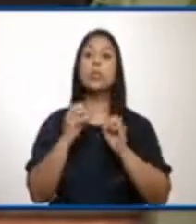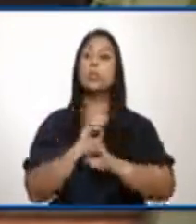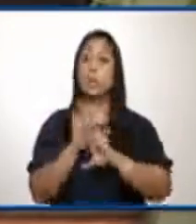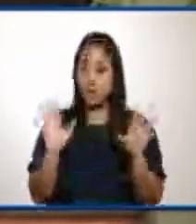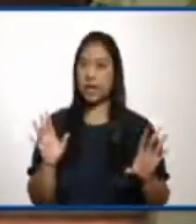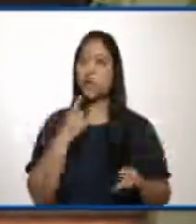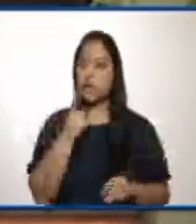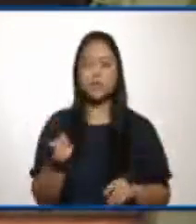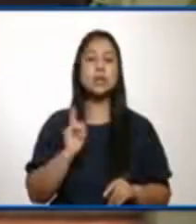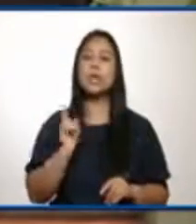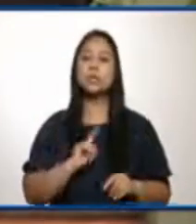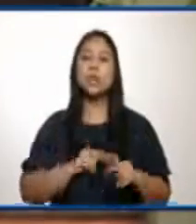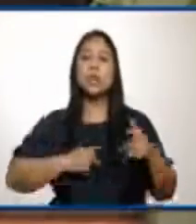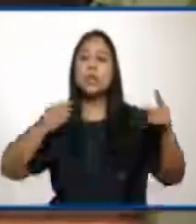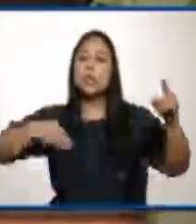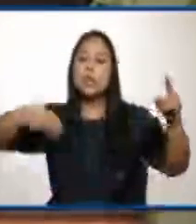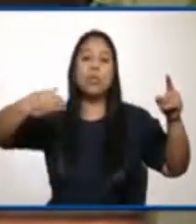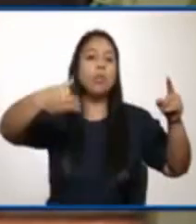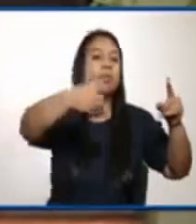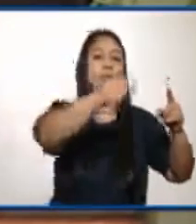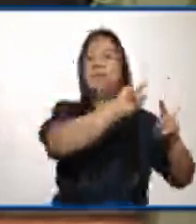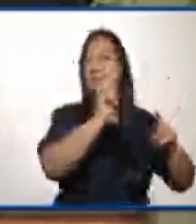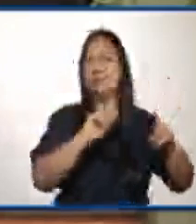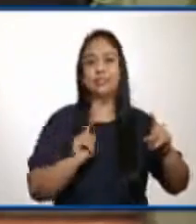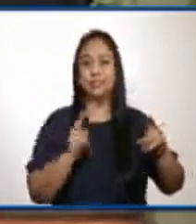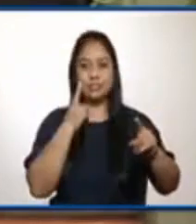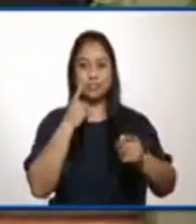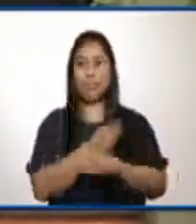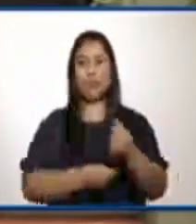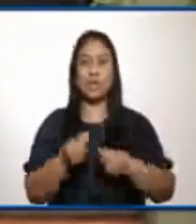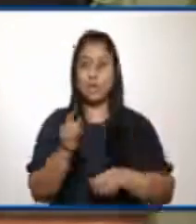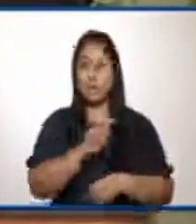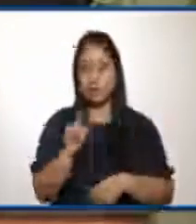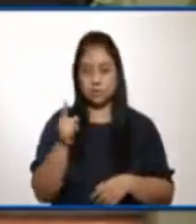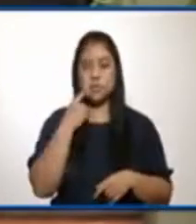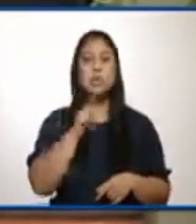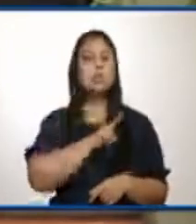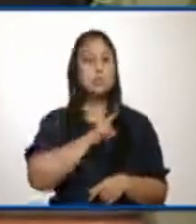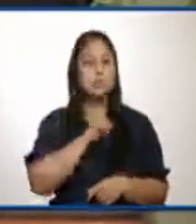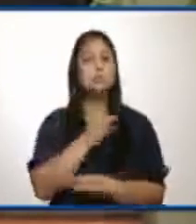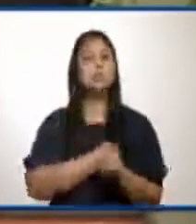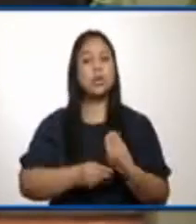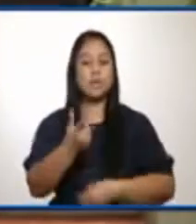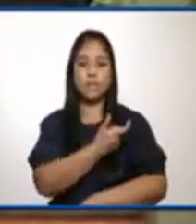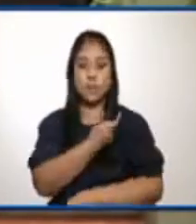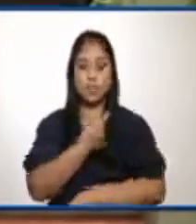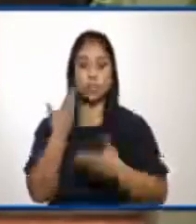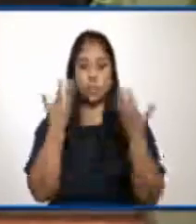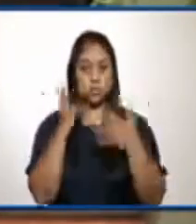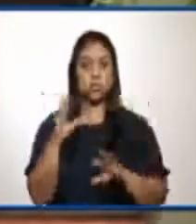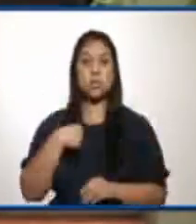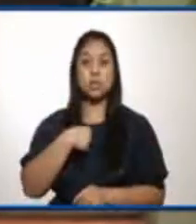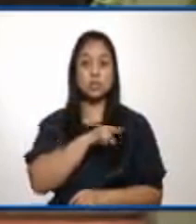en que no tenemos negociaciones ni pláticas con proveedores de vacunas. Eso no está legalmente